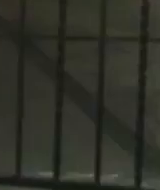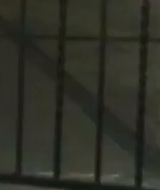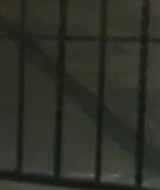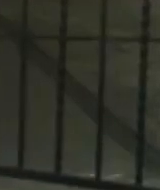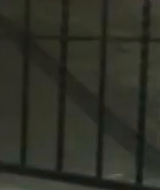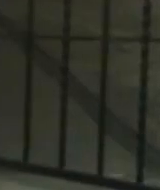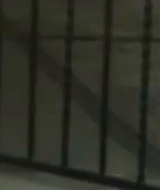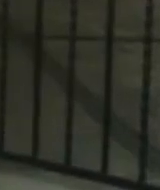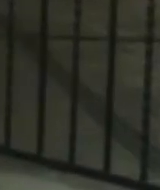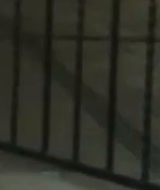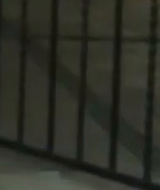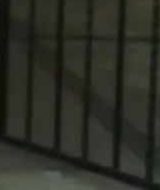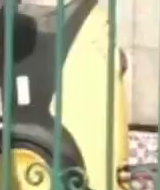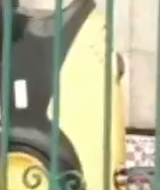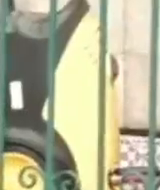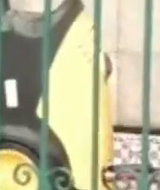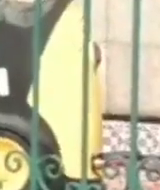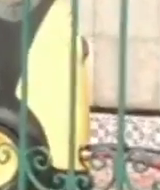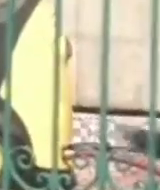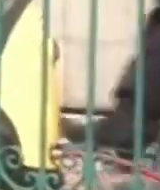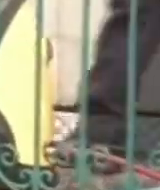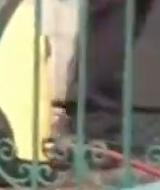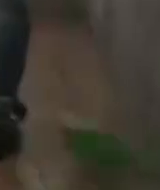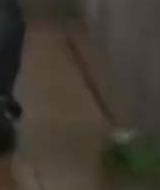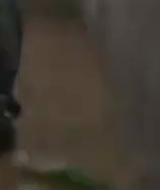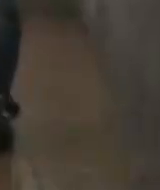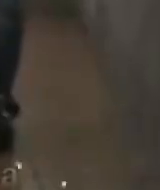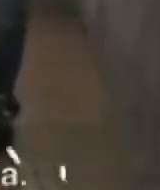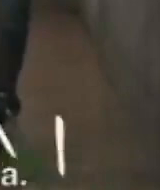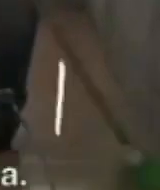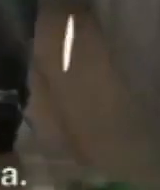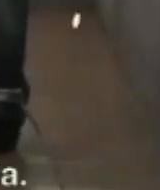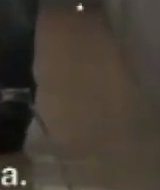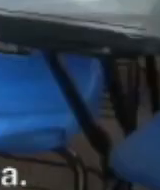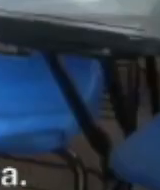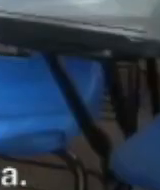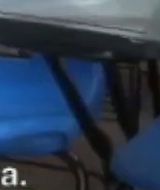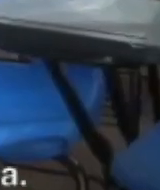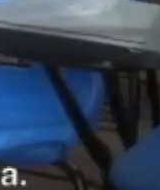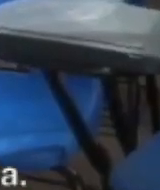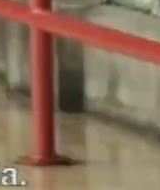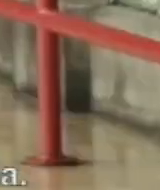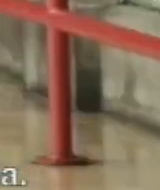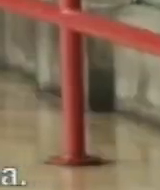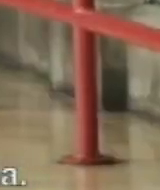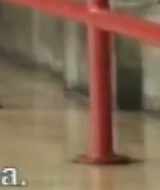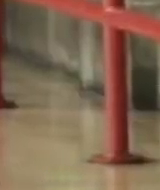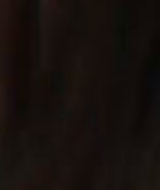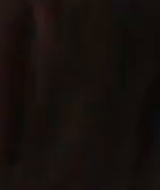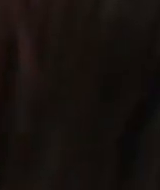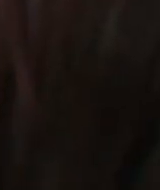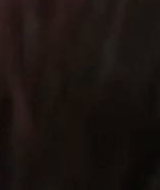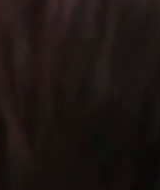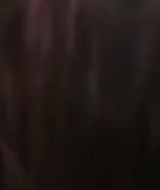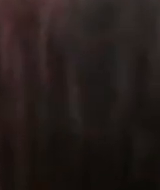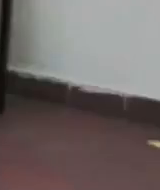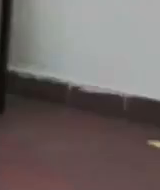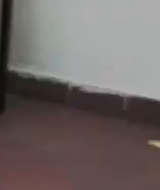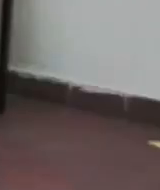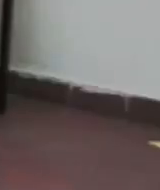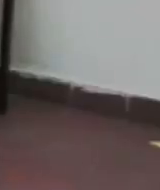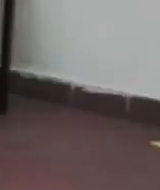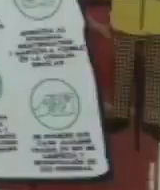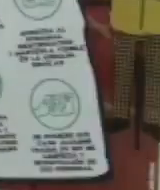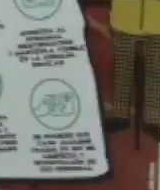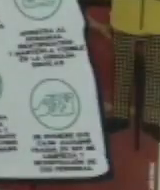Llegó el momento. Regresamos a la escuela. Intégrate al Comité Participativo de Salud en tu escuela. Organiza las